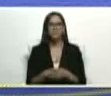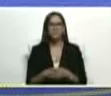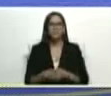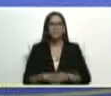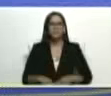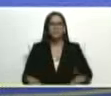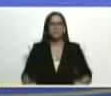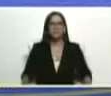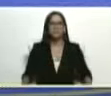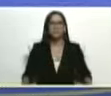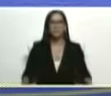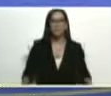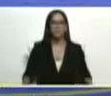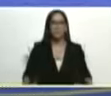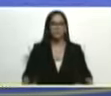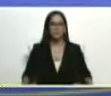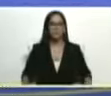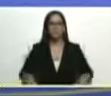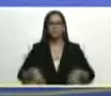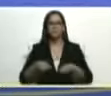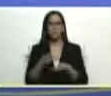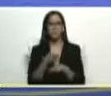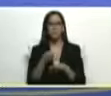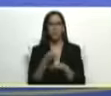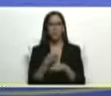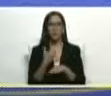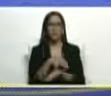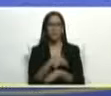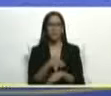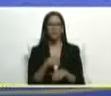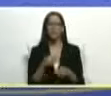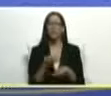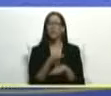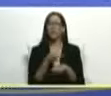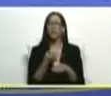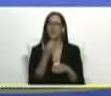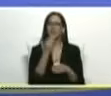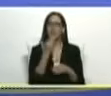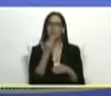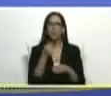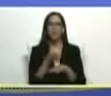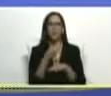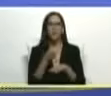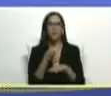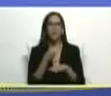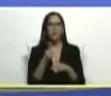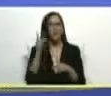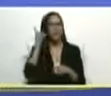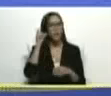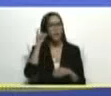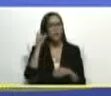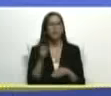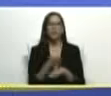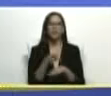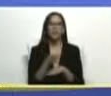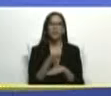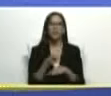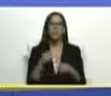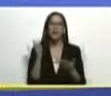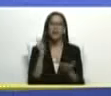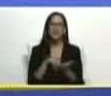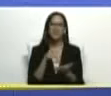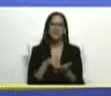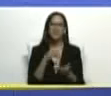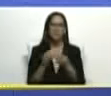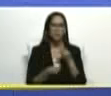gobierno de calle gobierno de cercanía gobierno dialogante gobierno para oír gobierno para actuar